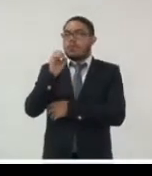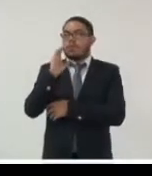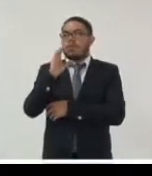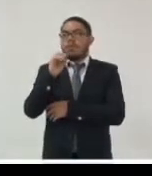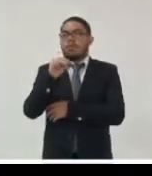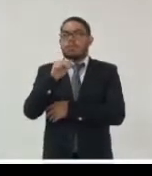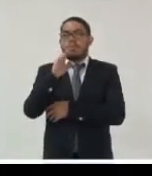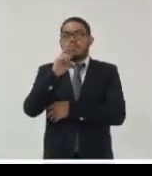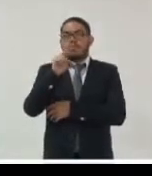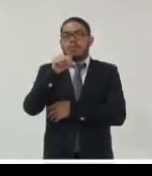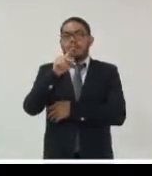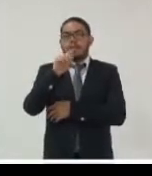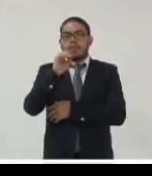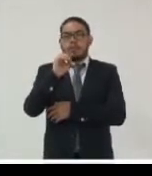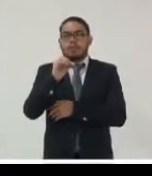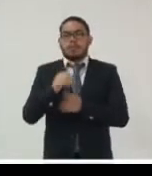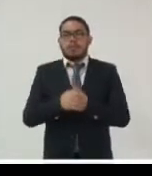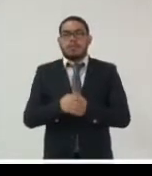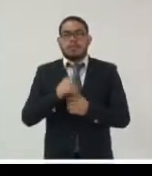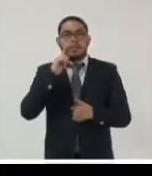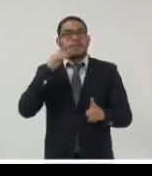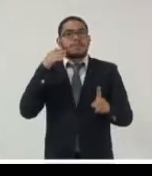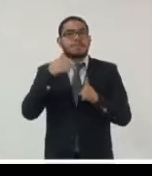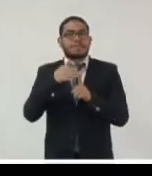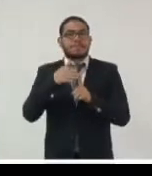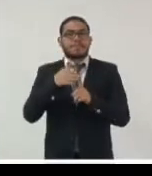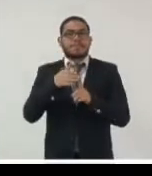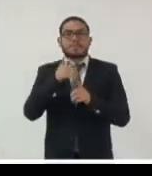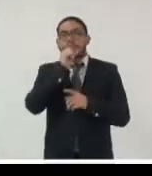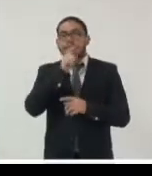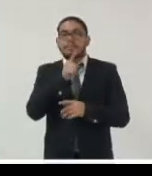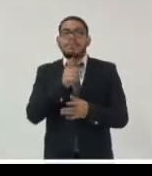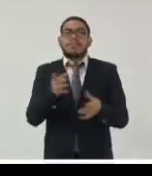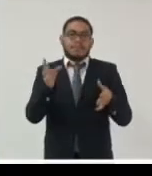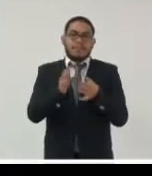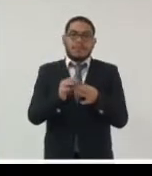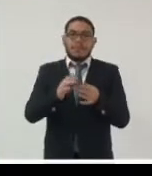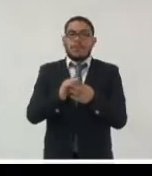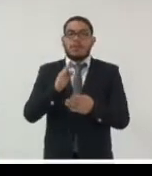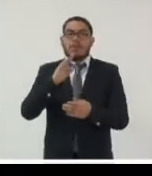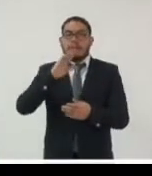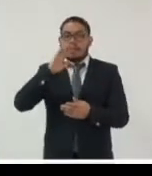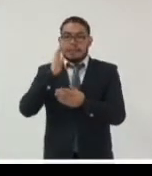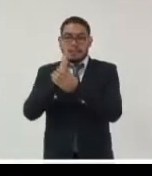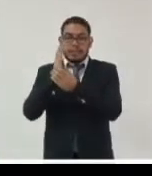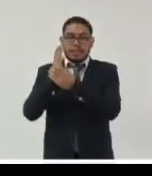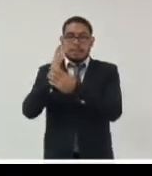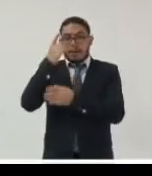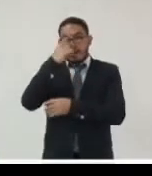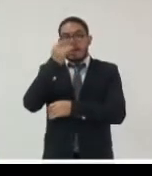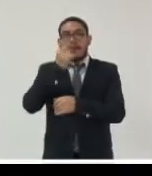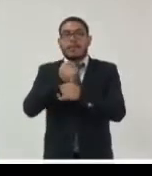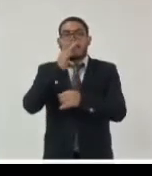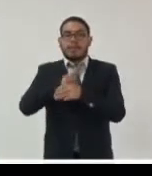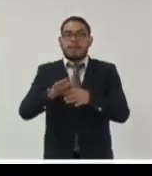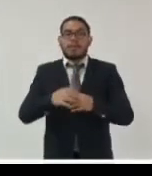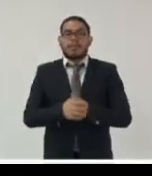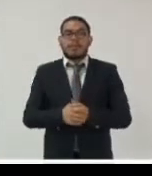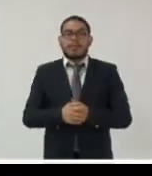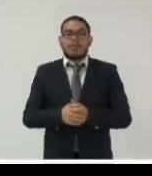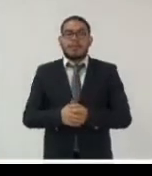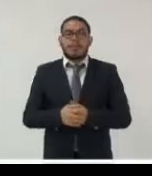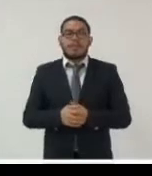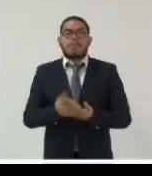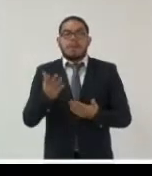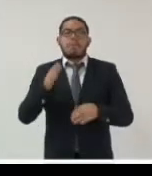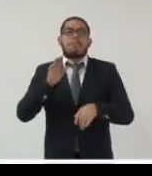hemos pasado del objeto de estudio de la archivística del documento para la información por más que